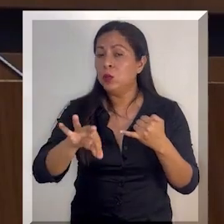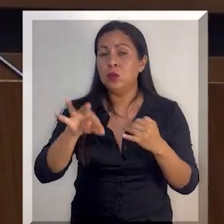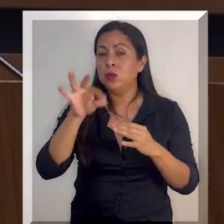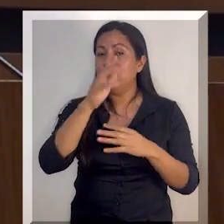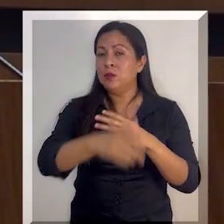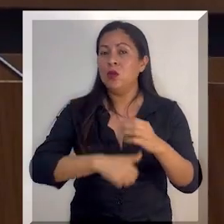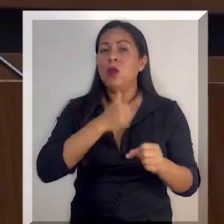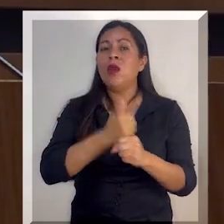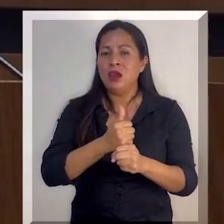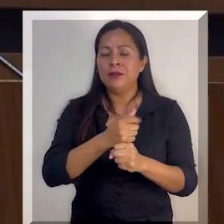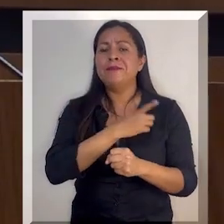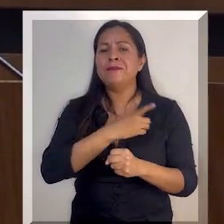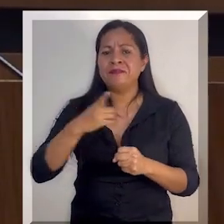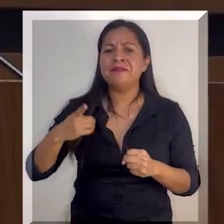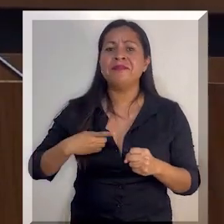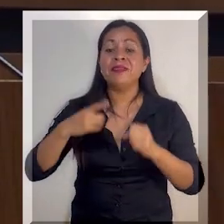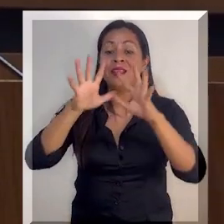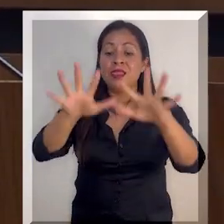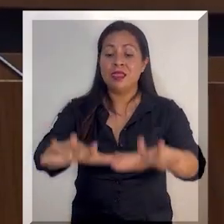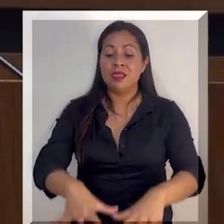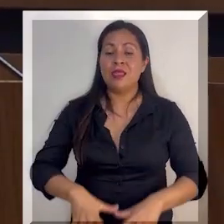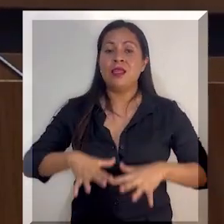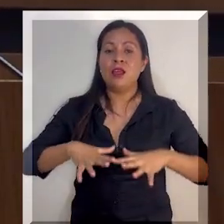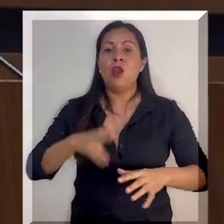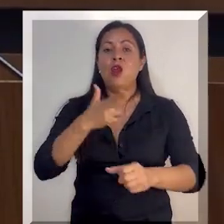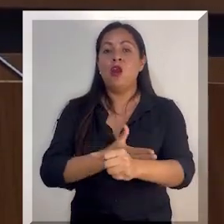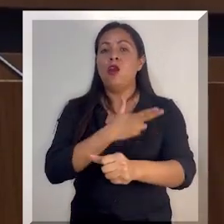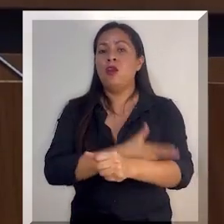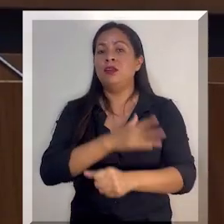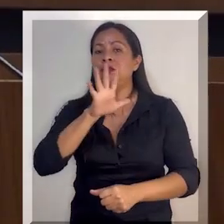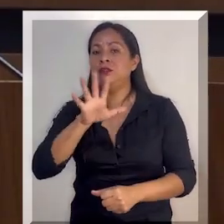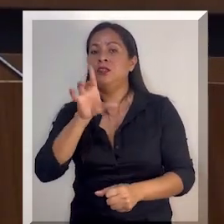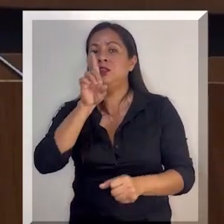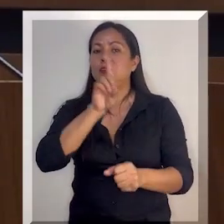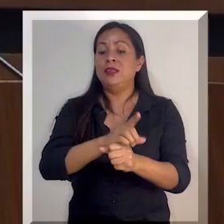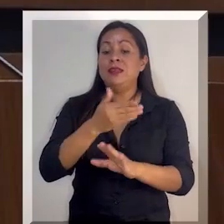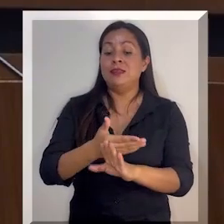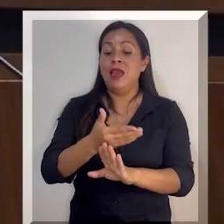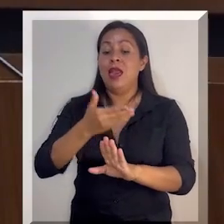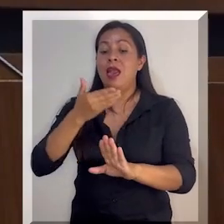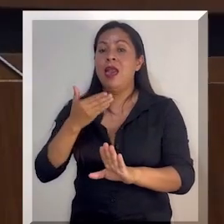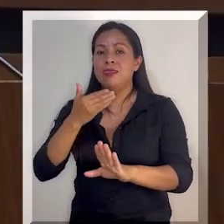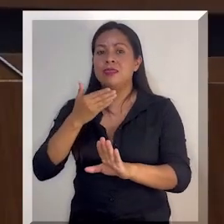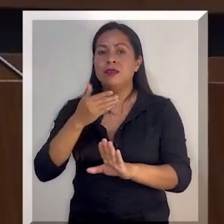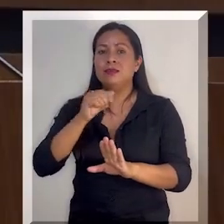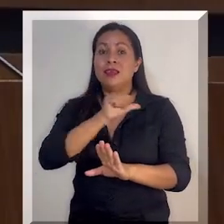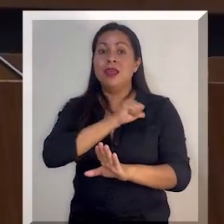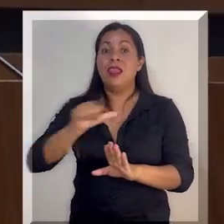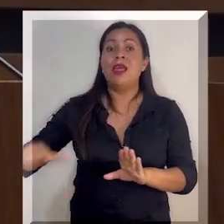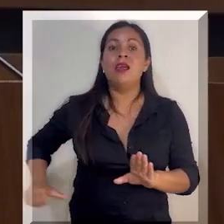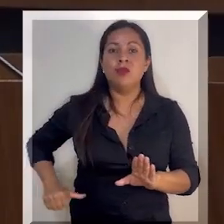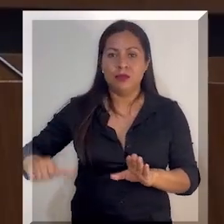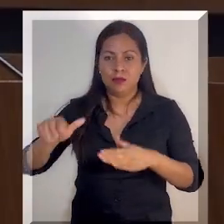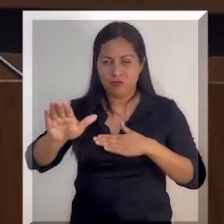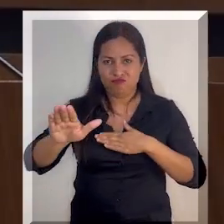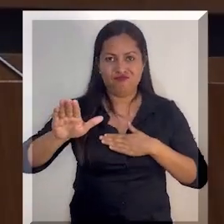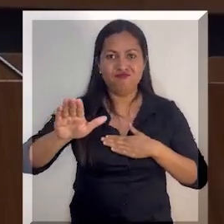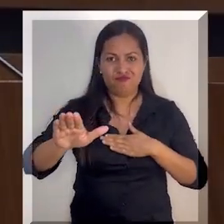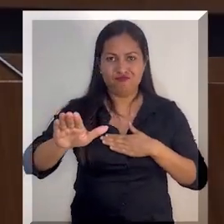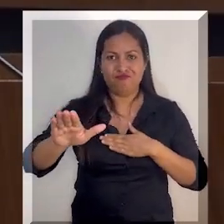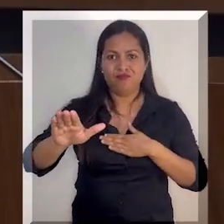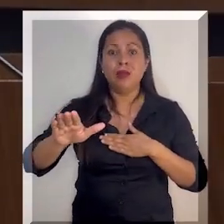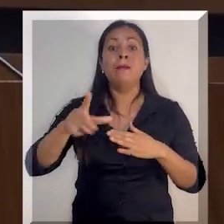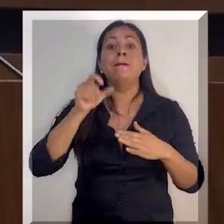último año del mandato deberá rendirlo en sesión solemne a más tardar cinco días antes en que el ayuntamiento entrante rinda